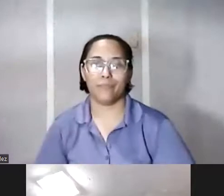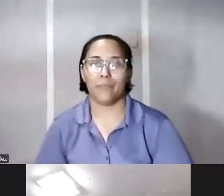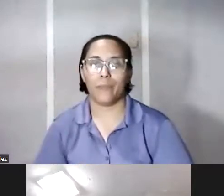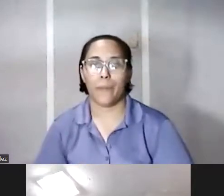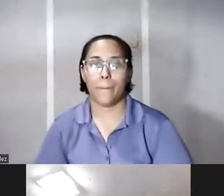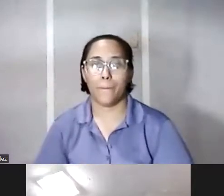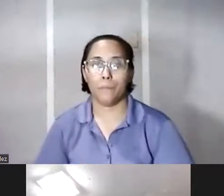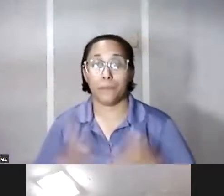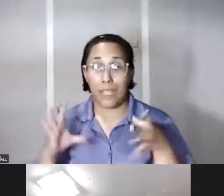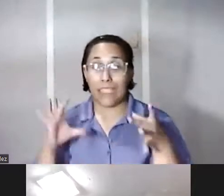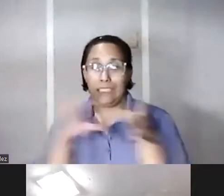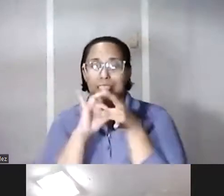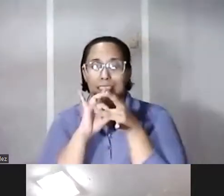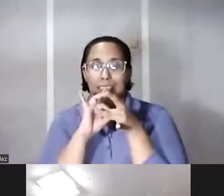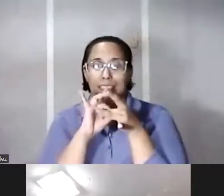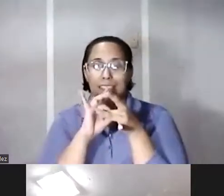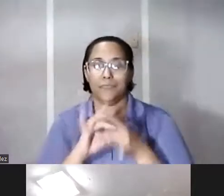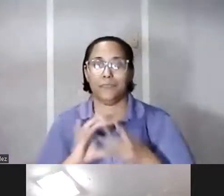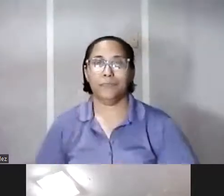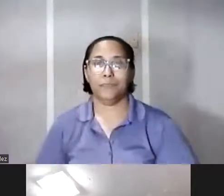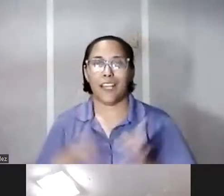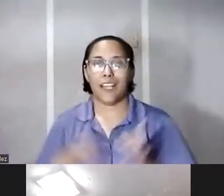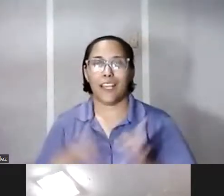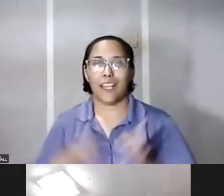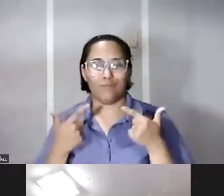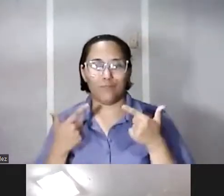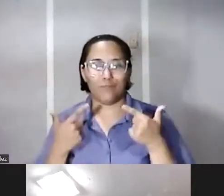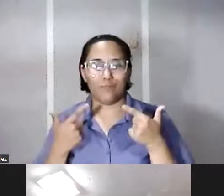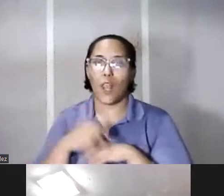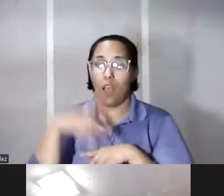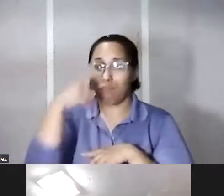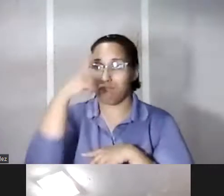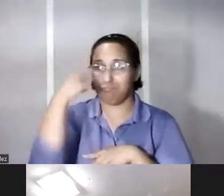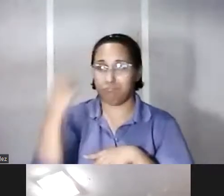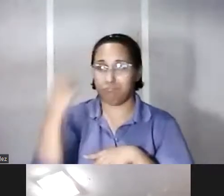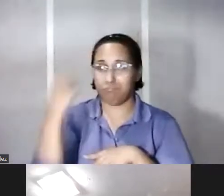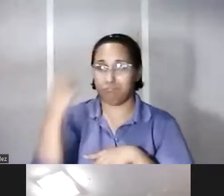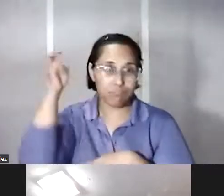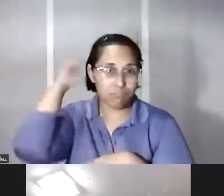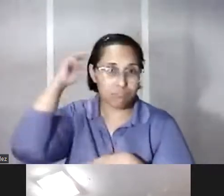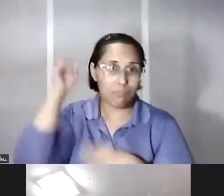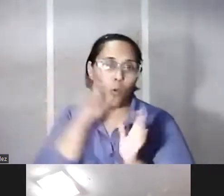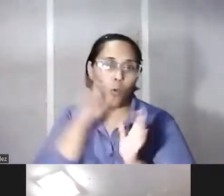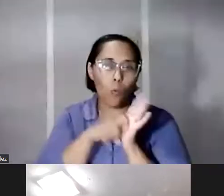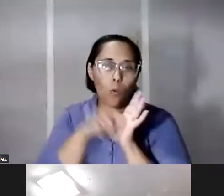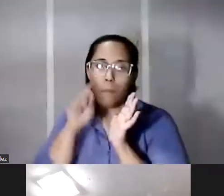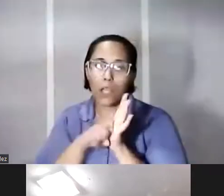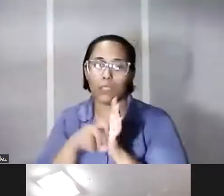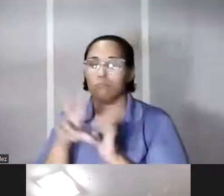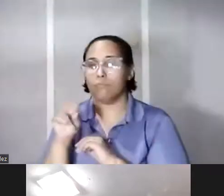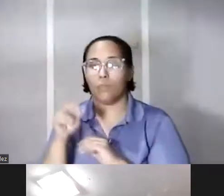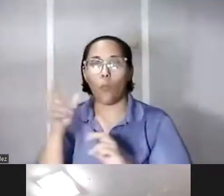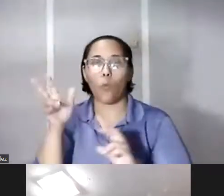conectan muchas instancias de su vida y de su memoria personal no con imágenes sino con sonidos